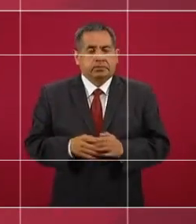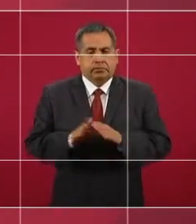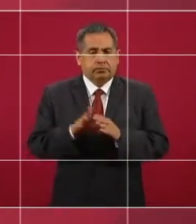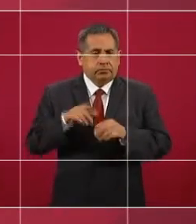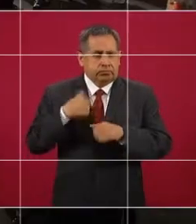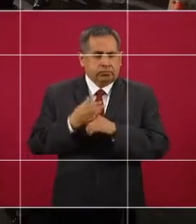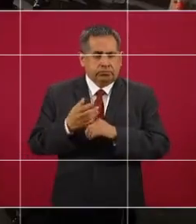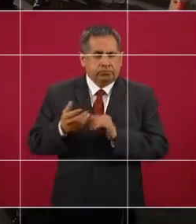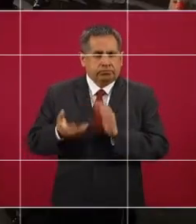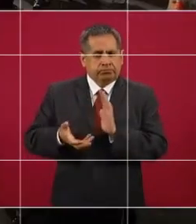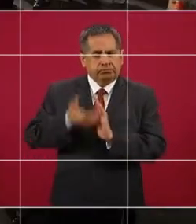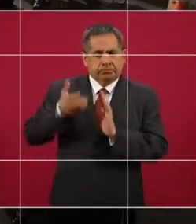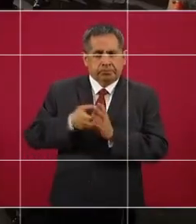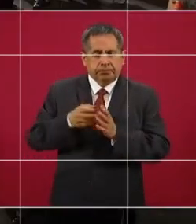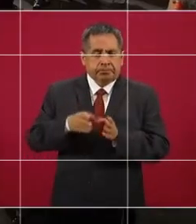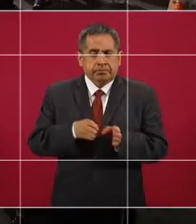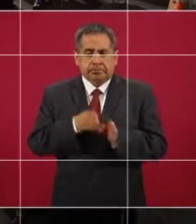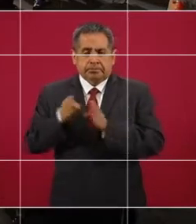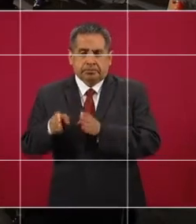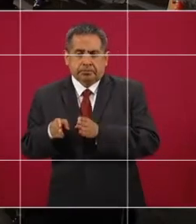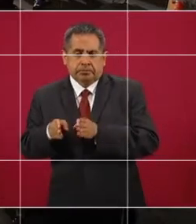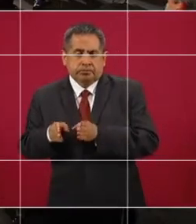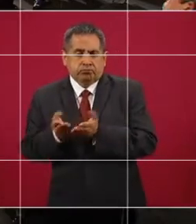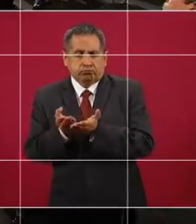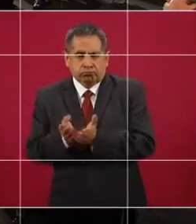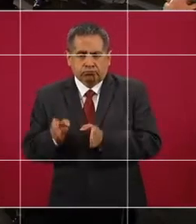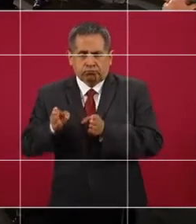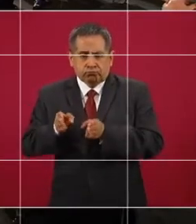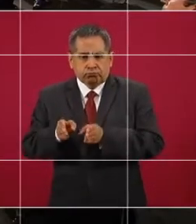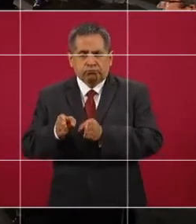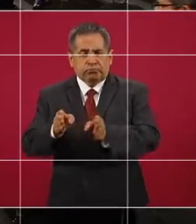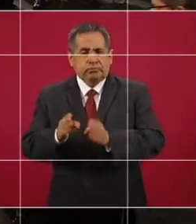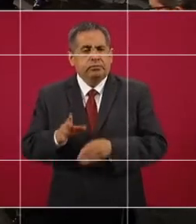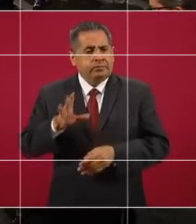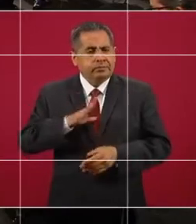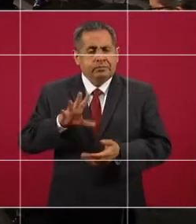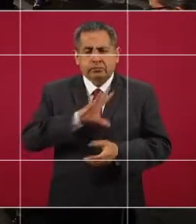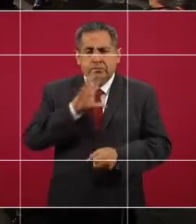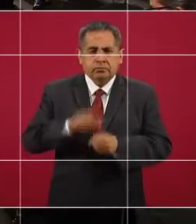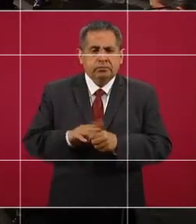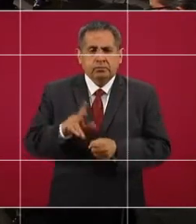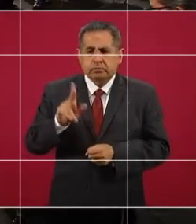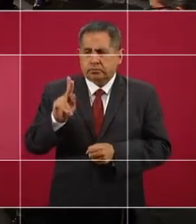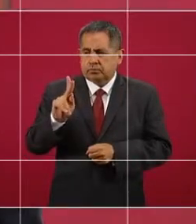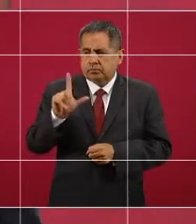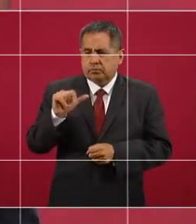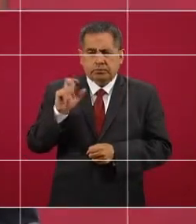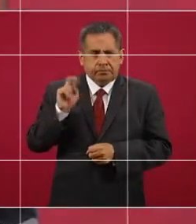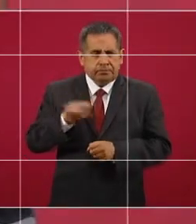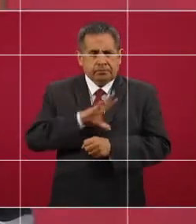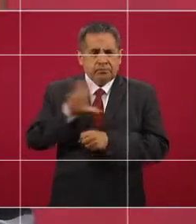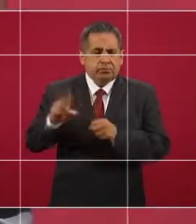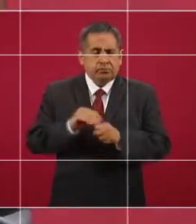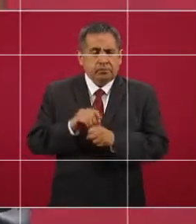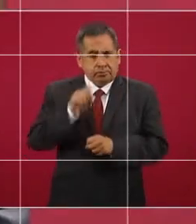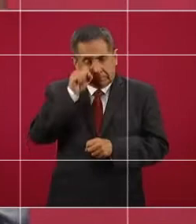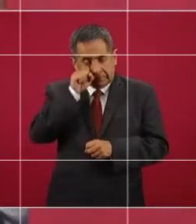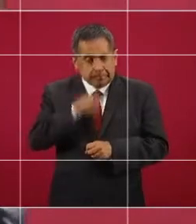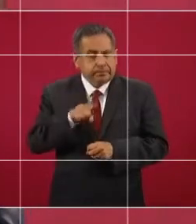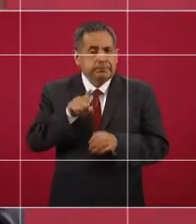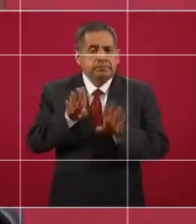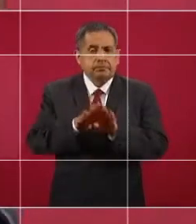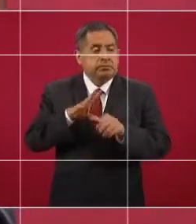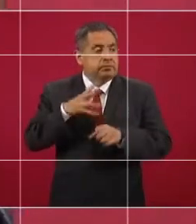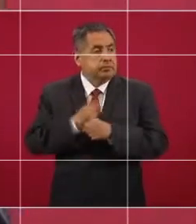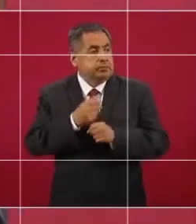canales, bordos. Es un plan integral que incluye también desarrollo urbano,